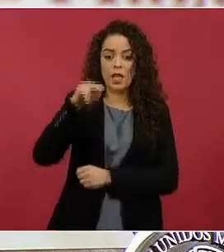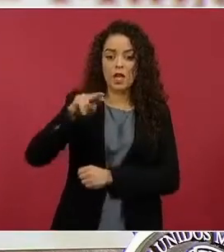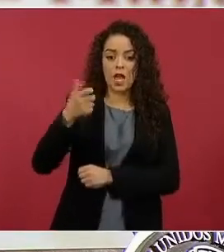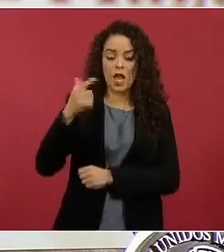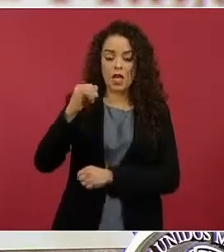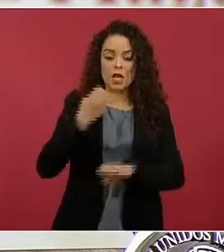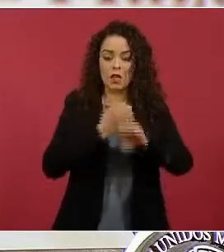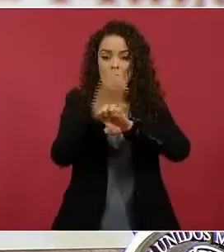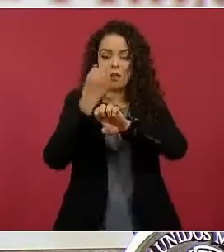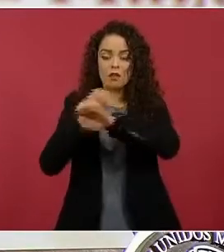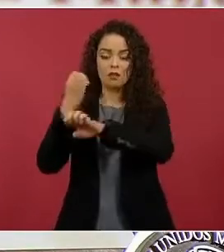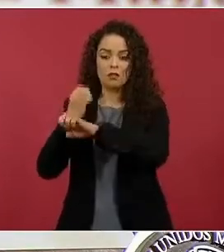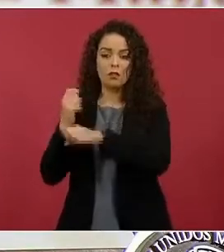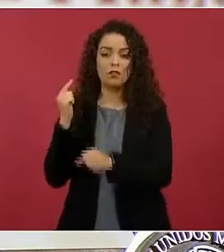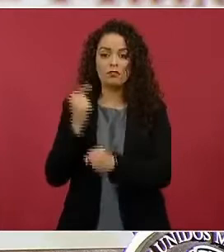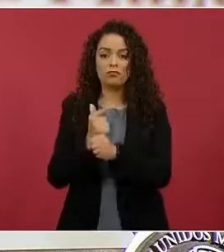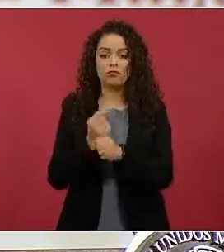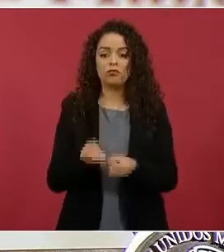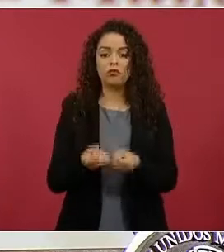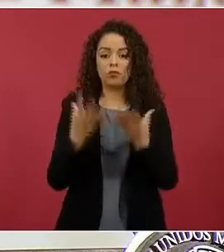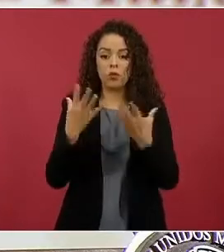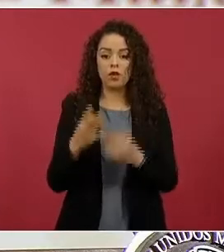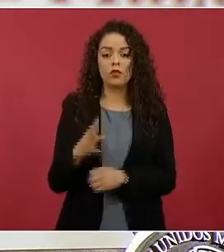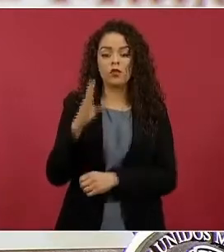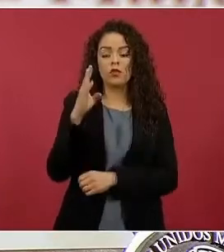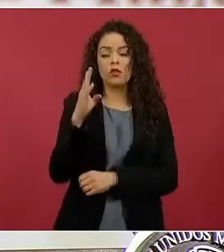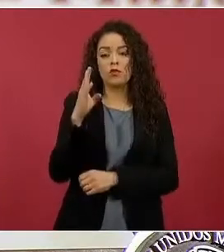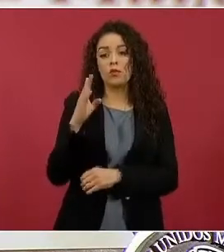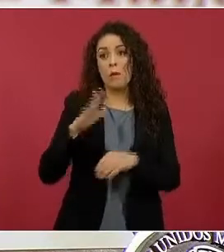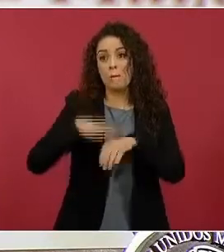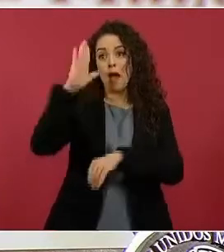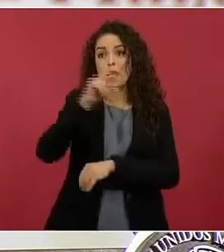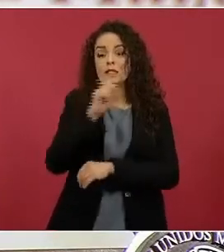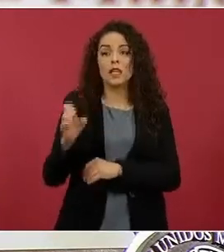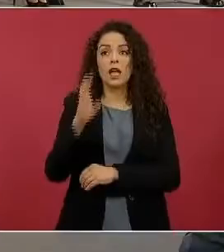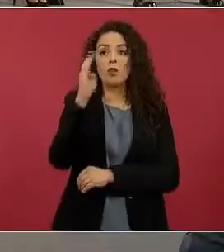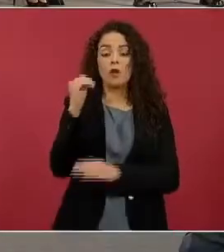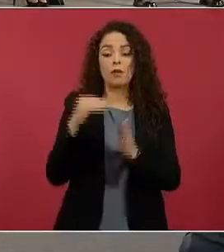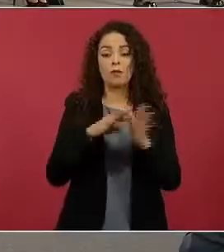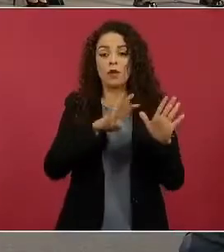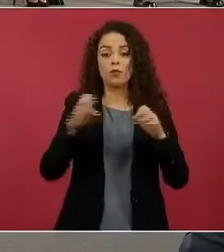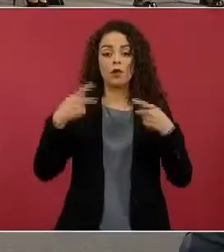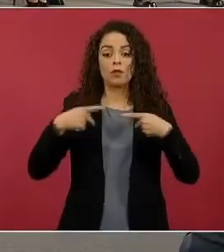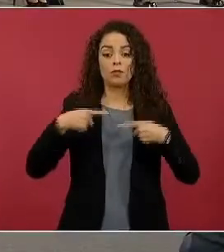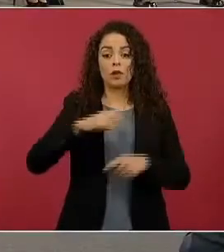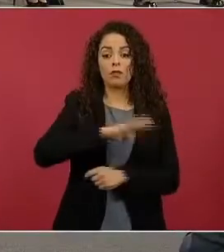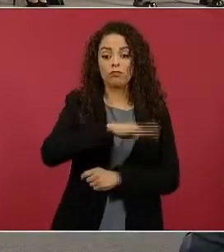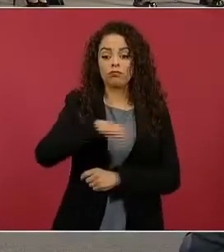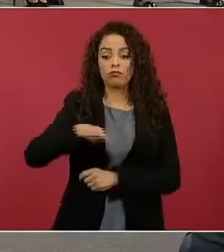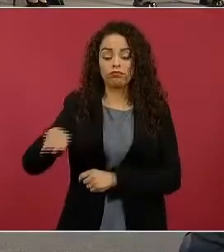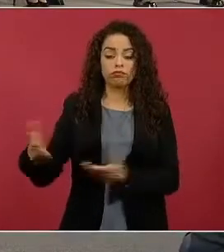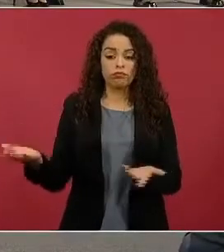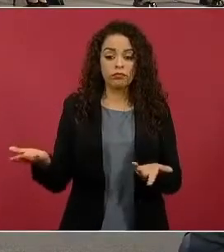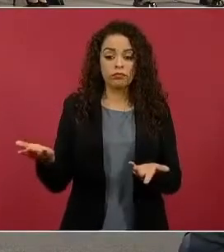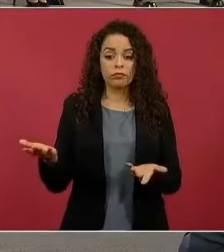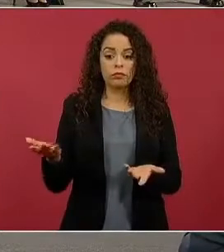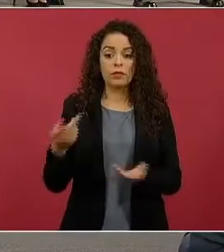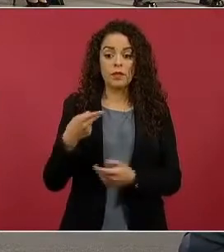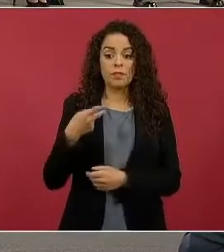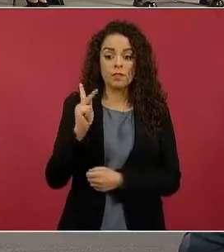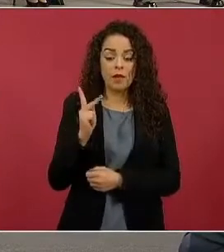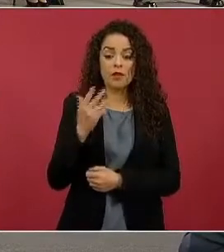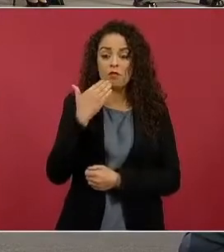estados, donde identificó solamente más de 9 mil 400 personas fallecidas y restos humanos sin considerar los